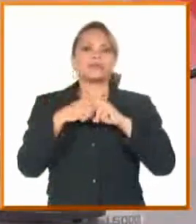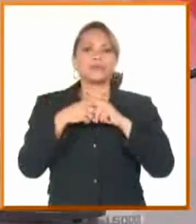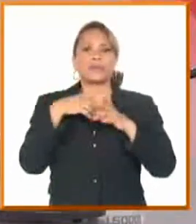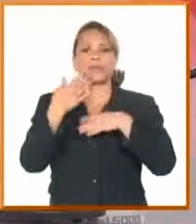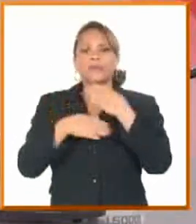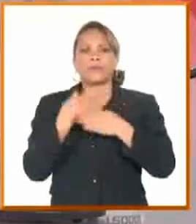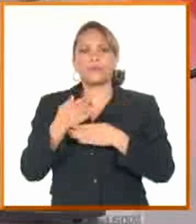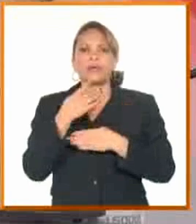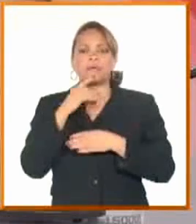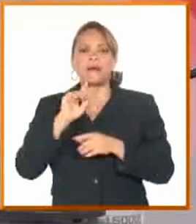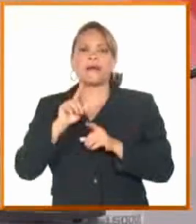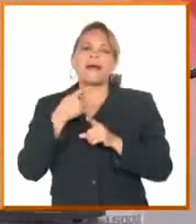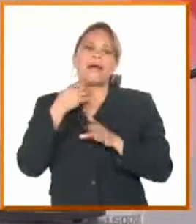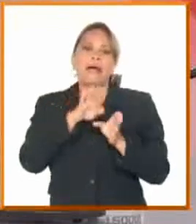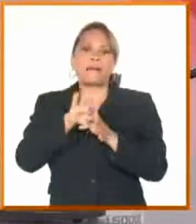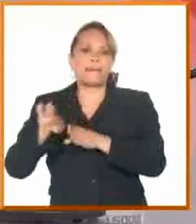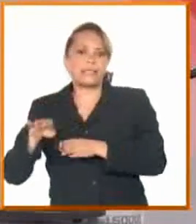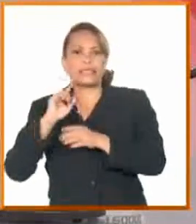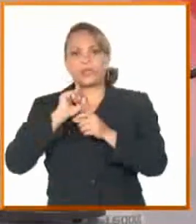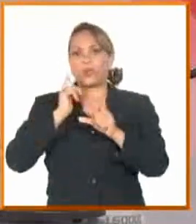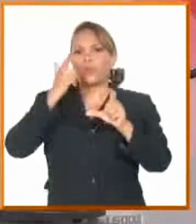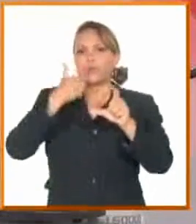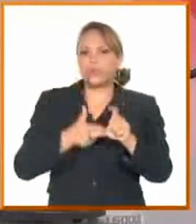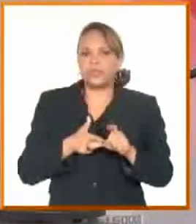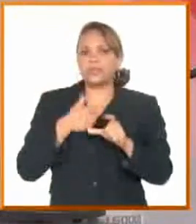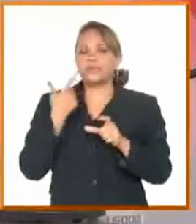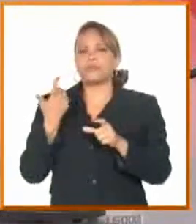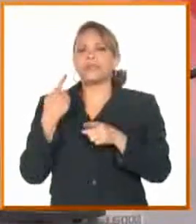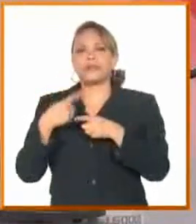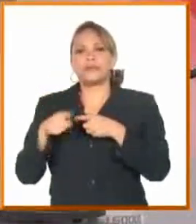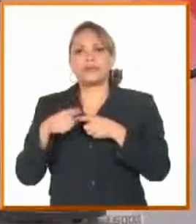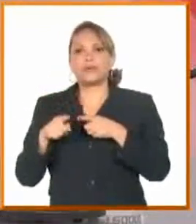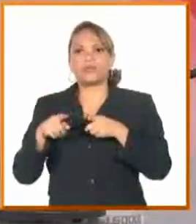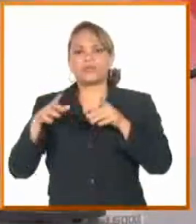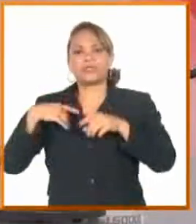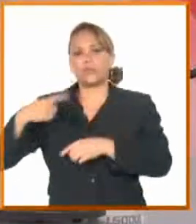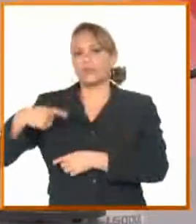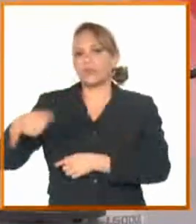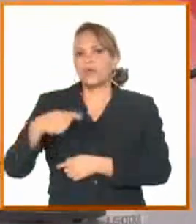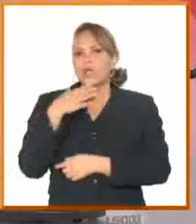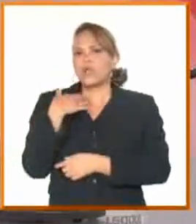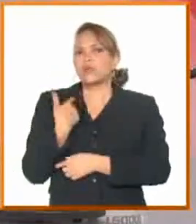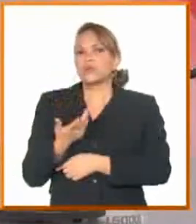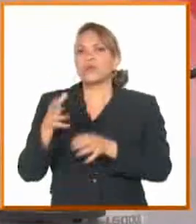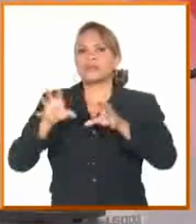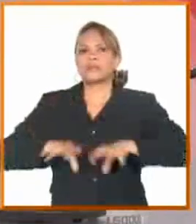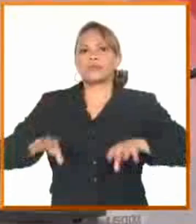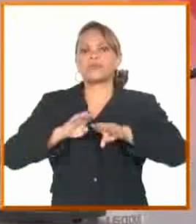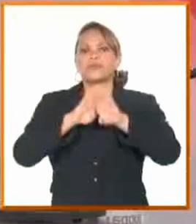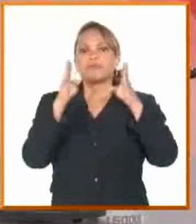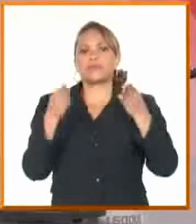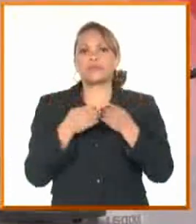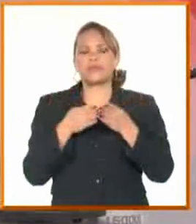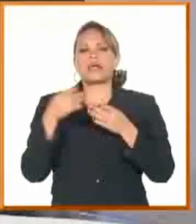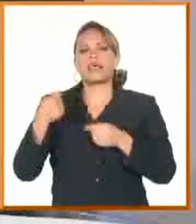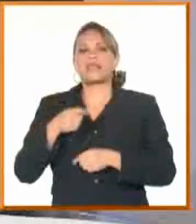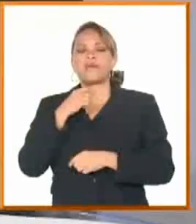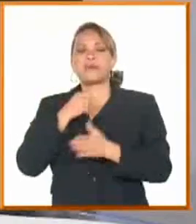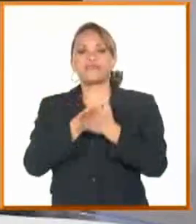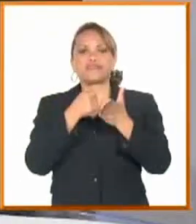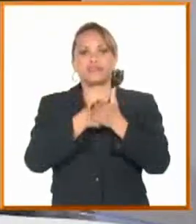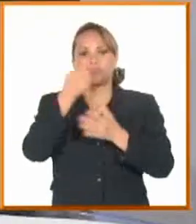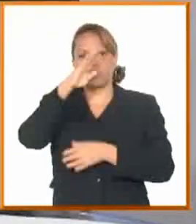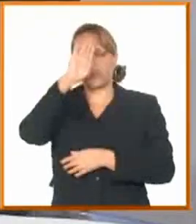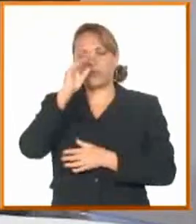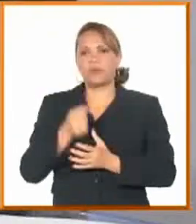además de esto, del combustible, de las urgencias cotidianas, los fenómenos globales que tiene que enfrentar la economía cubana? Bueno, por suerte no solo, mi